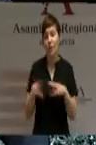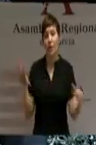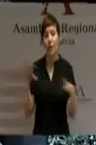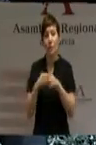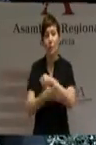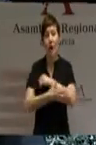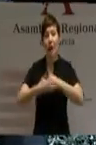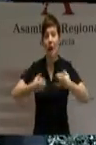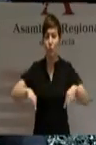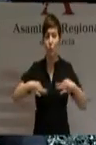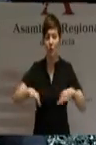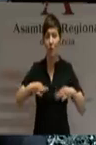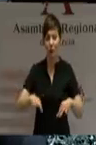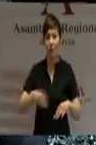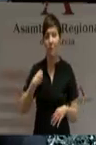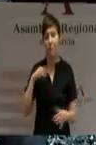las políticas del nuevo presidente,